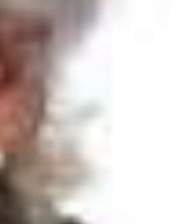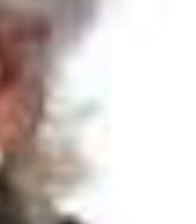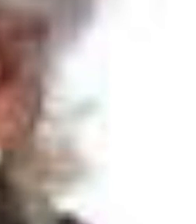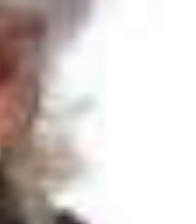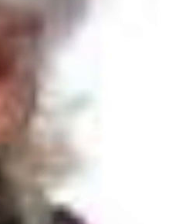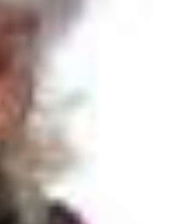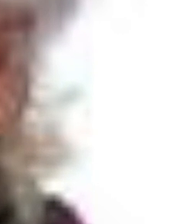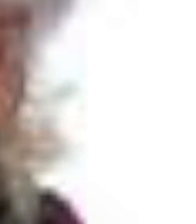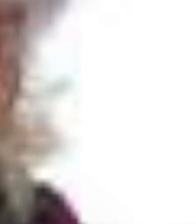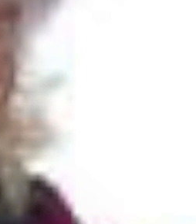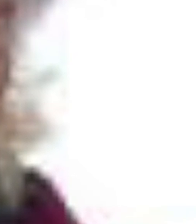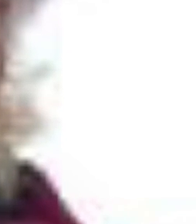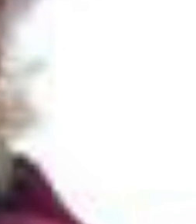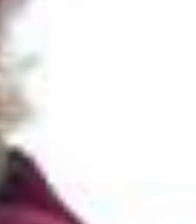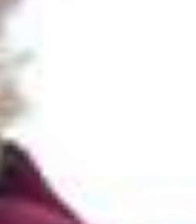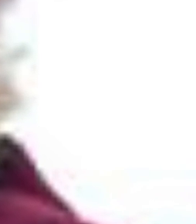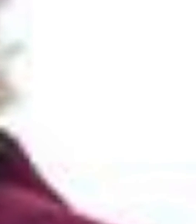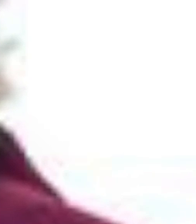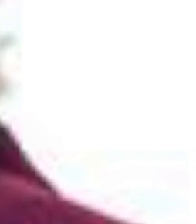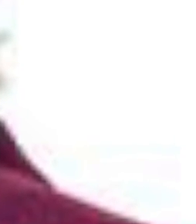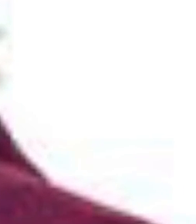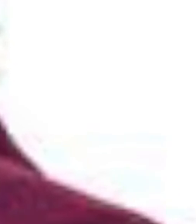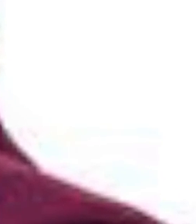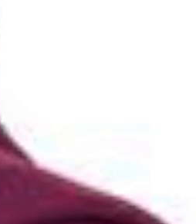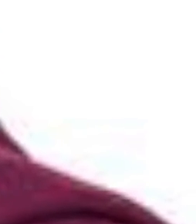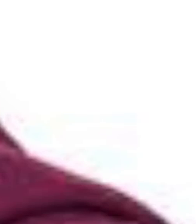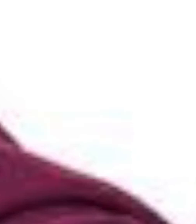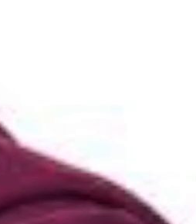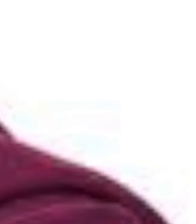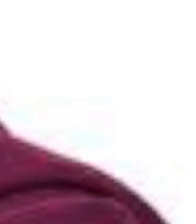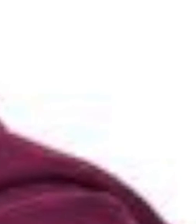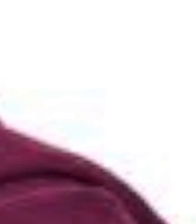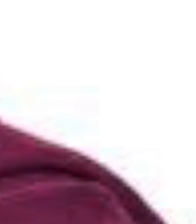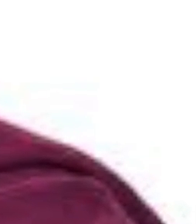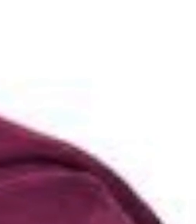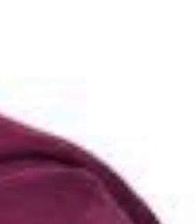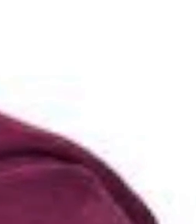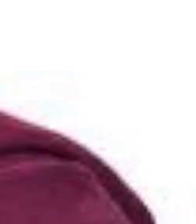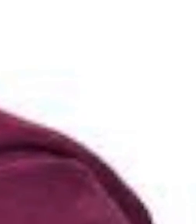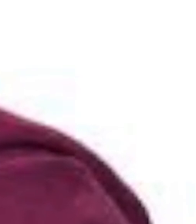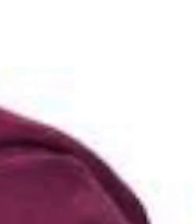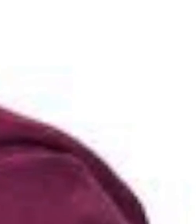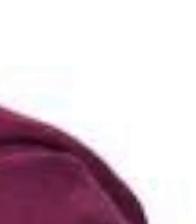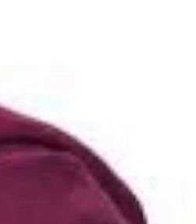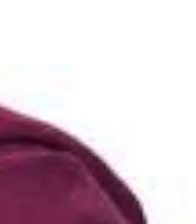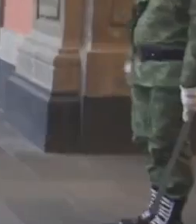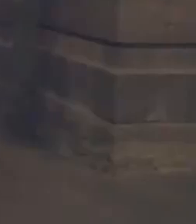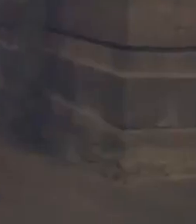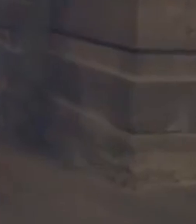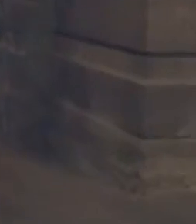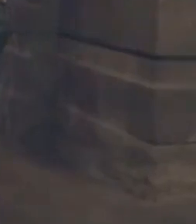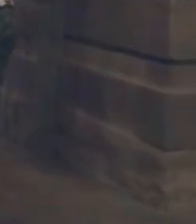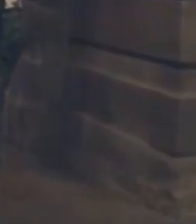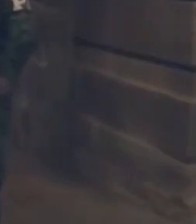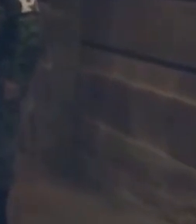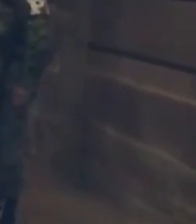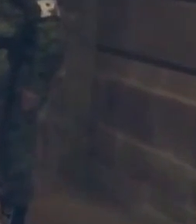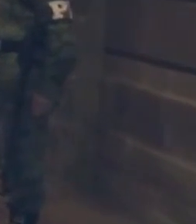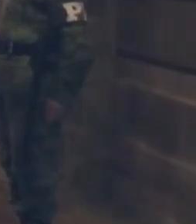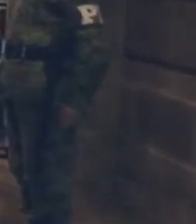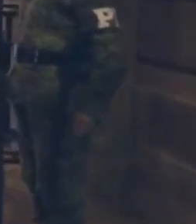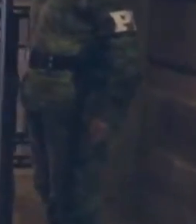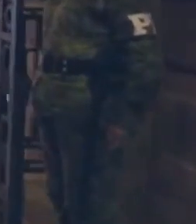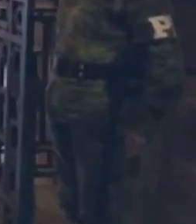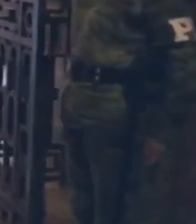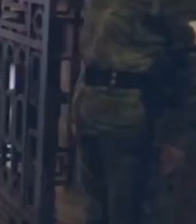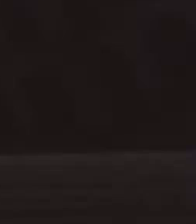La titular de la Secretaría de Gobernación, Olga Sánchez Cordero, anunció que estará a cargo de la elaboración de un proyecto